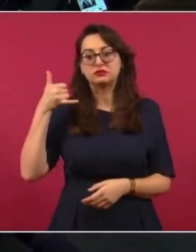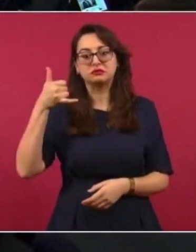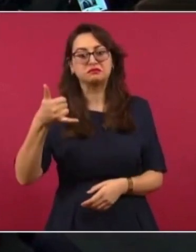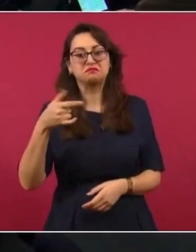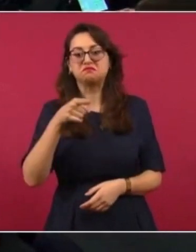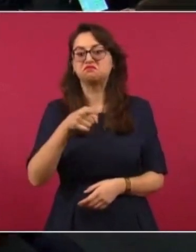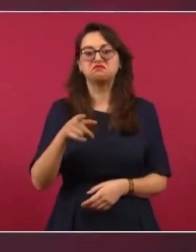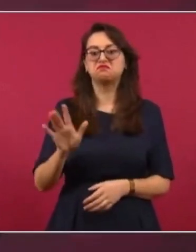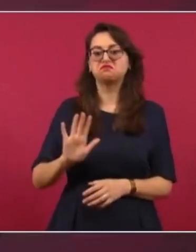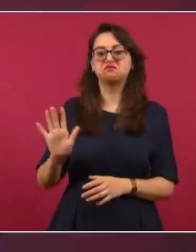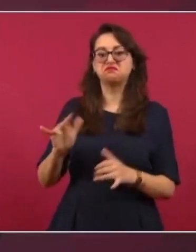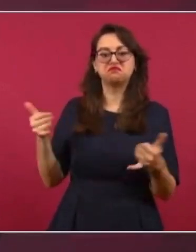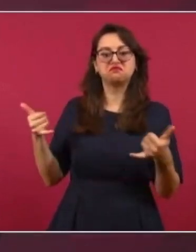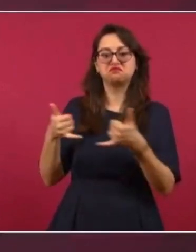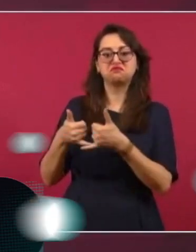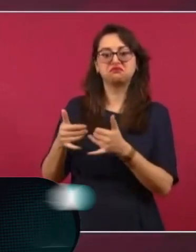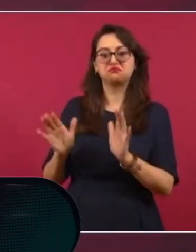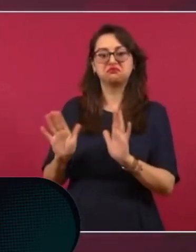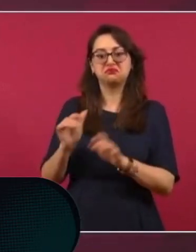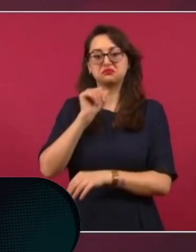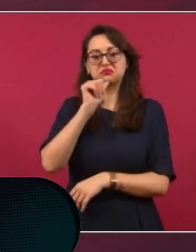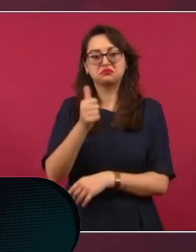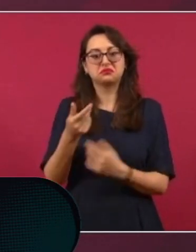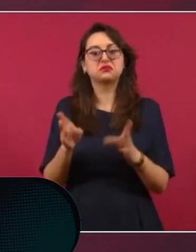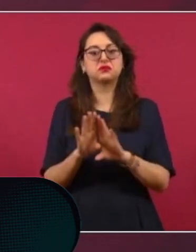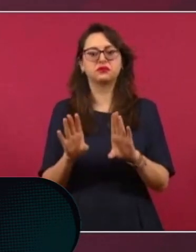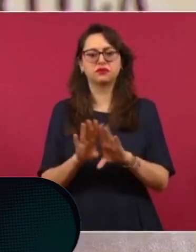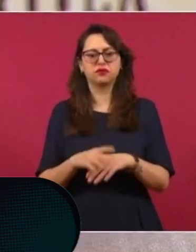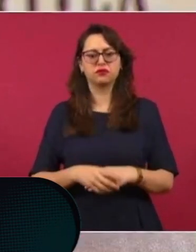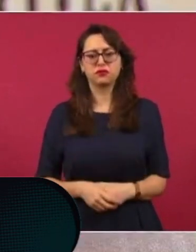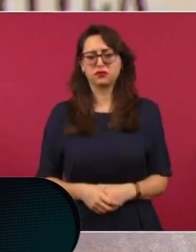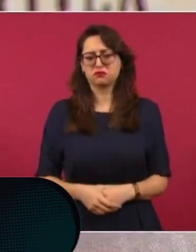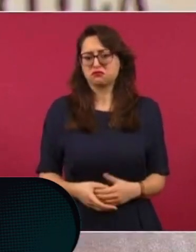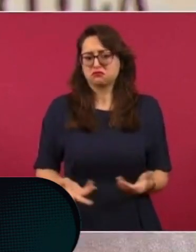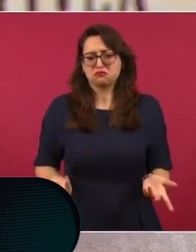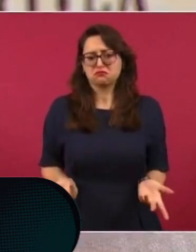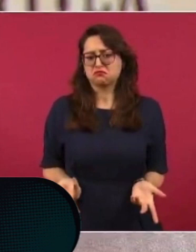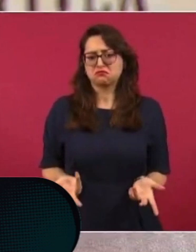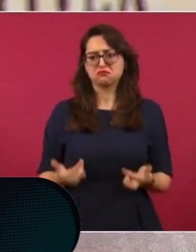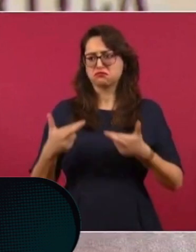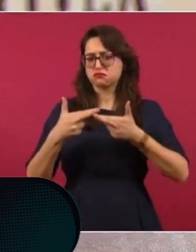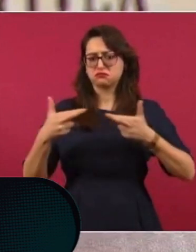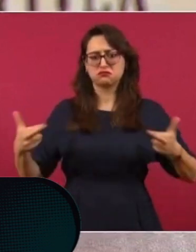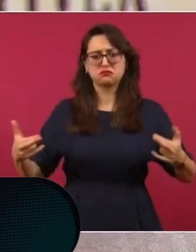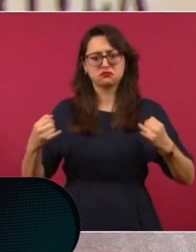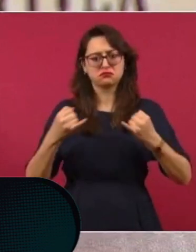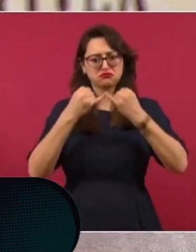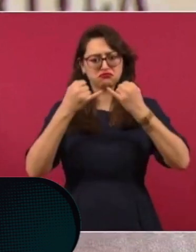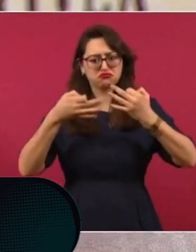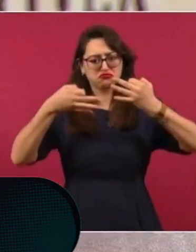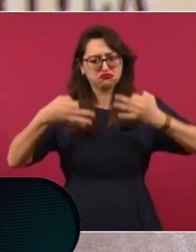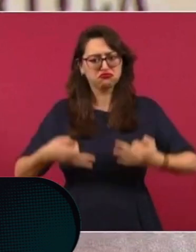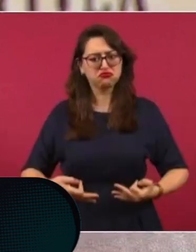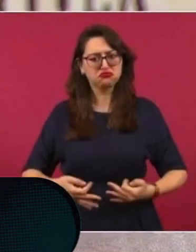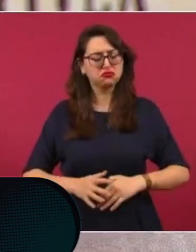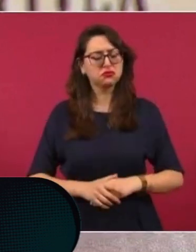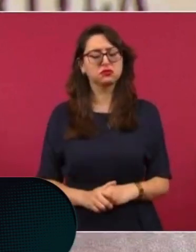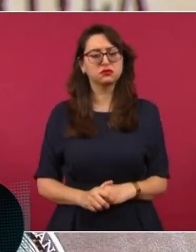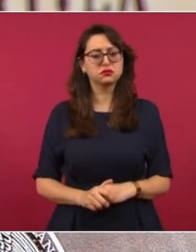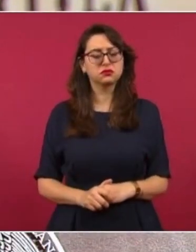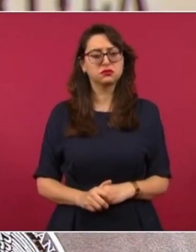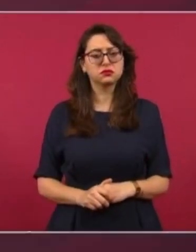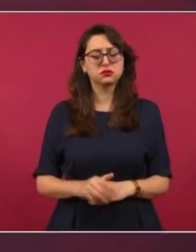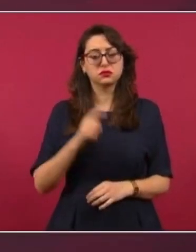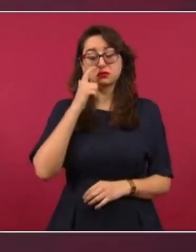institucional será la relación. Ahora mismo, por ejemplo, podría comentarles que la